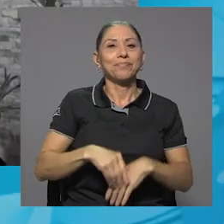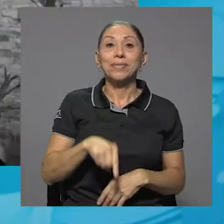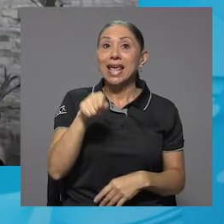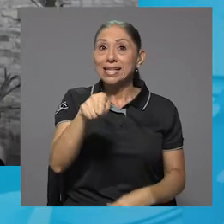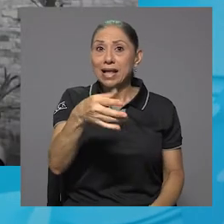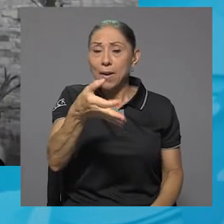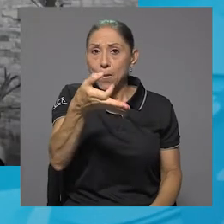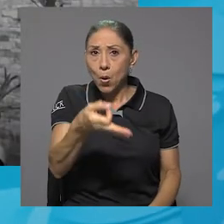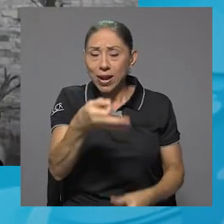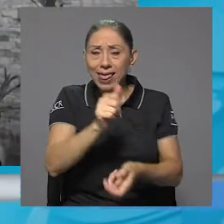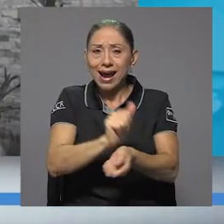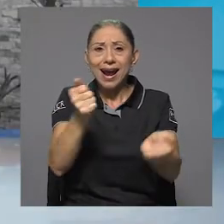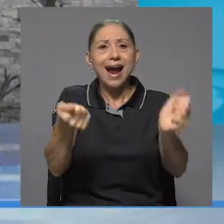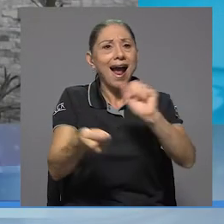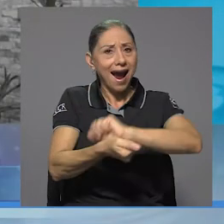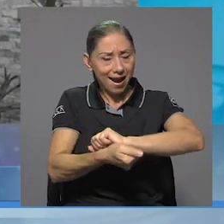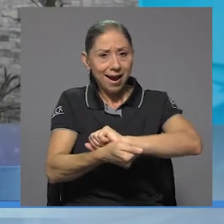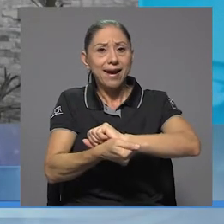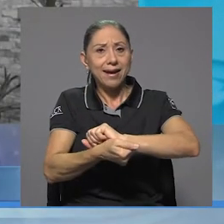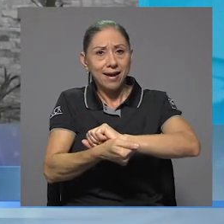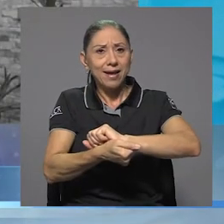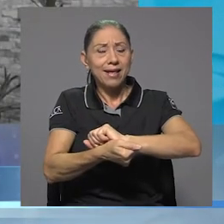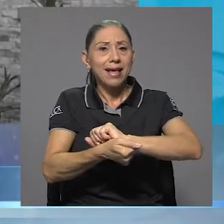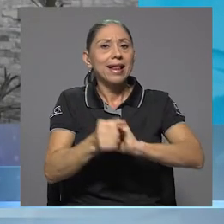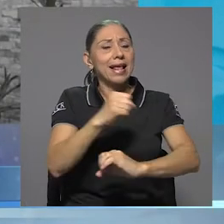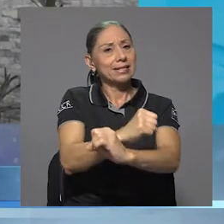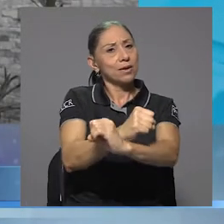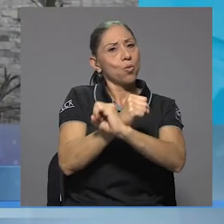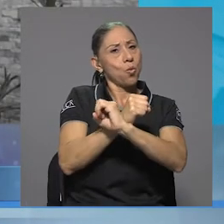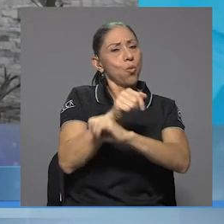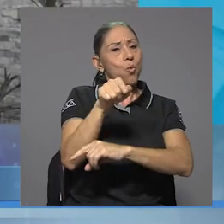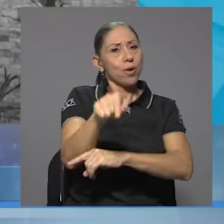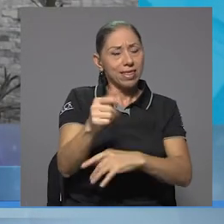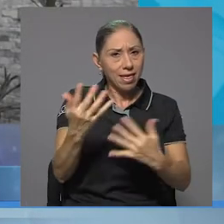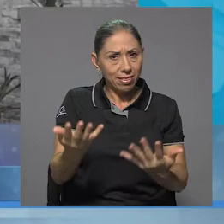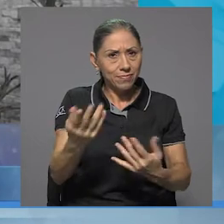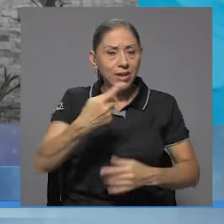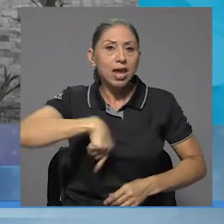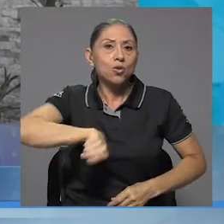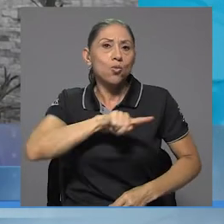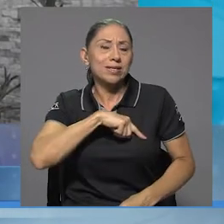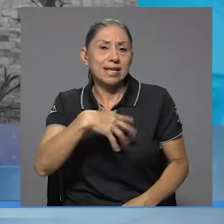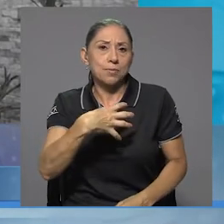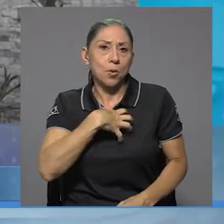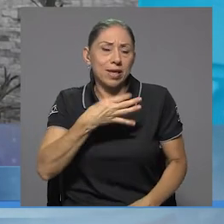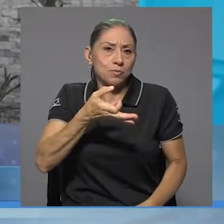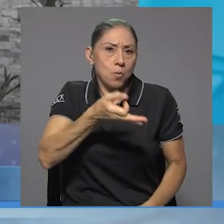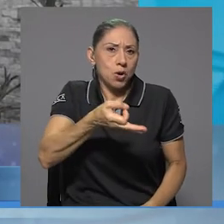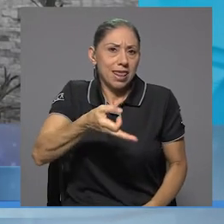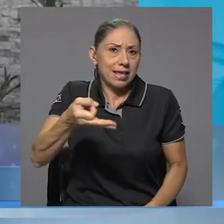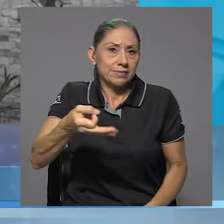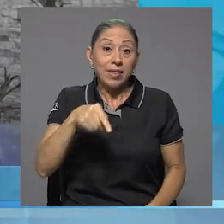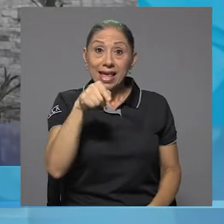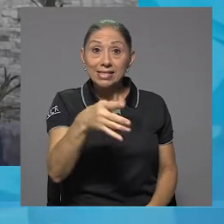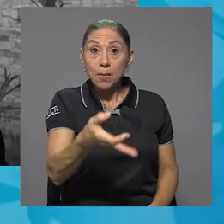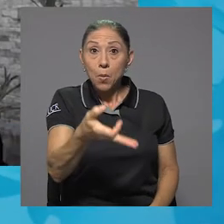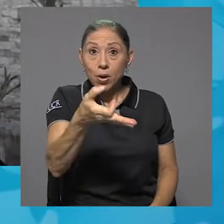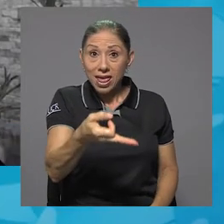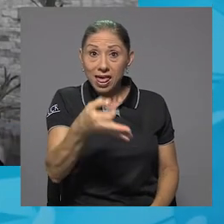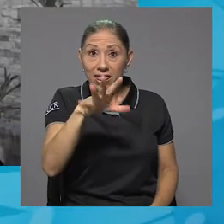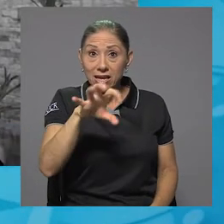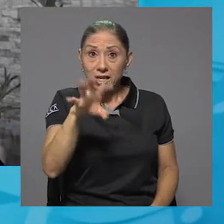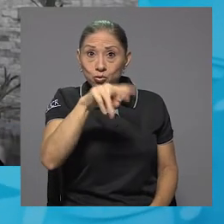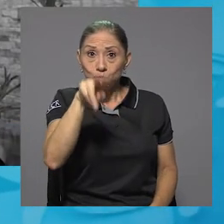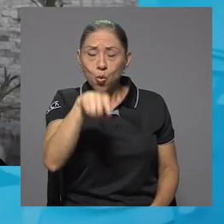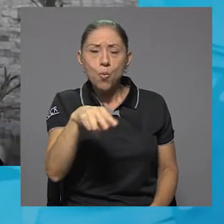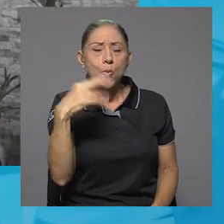cambia completamente también lo que es la seguridad como tal en nuestras propias monedas. Es una moneda realmente muy linda,